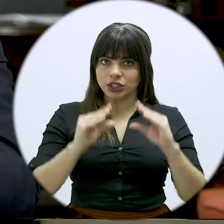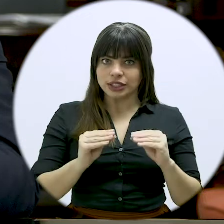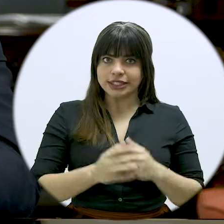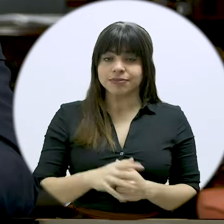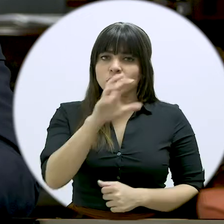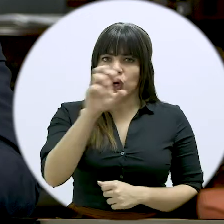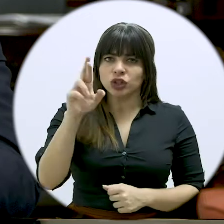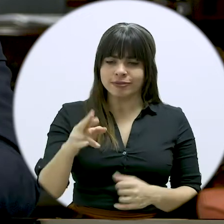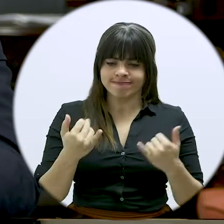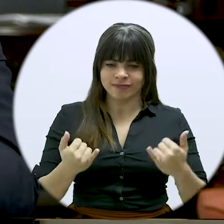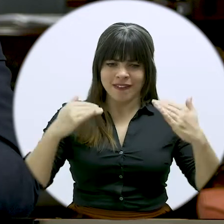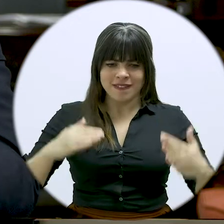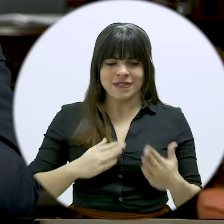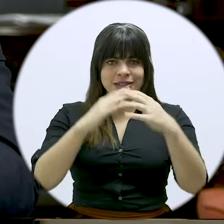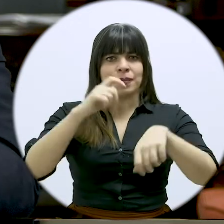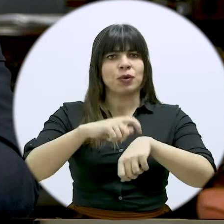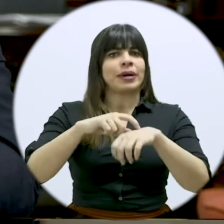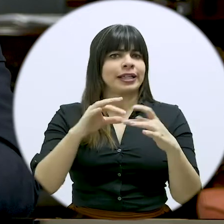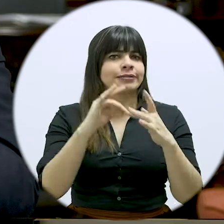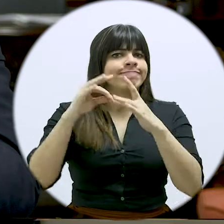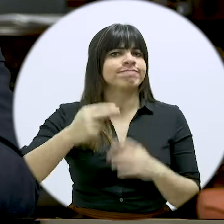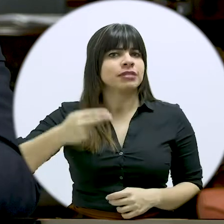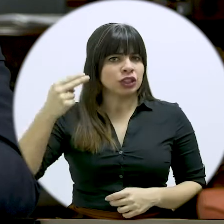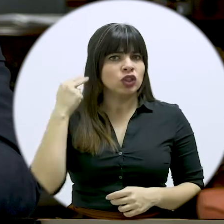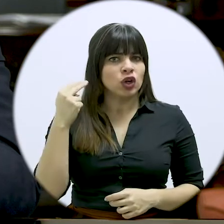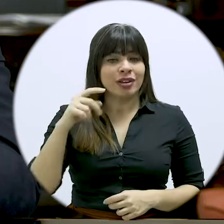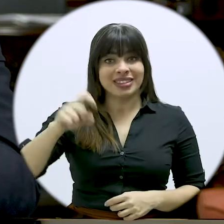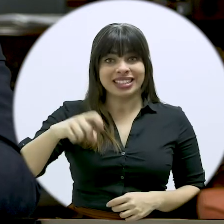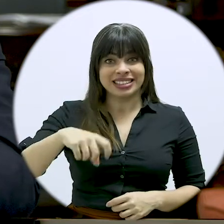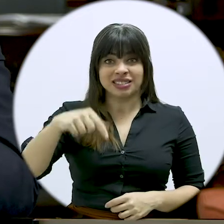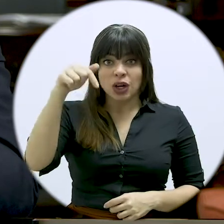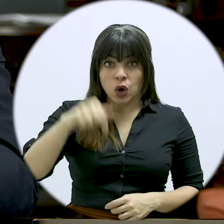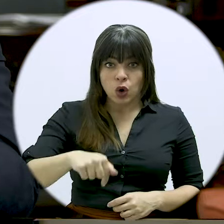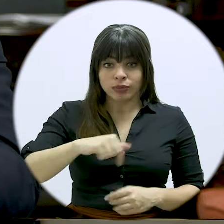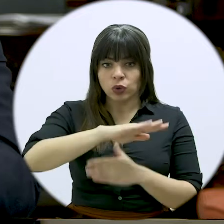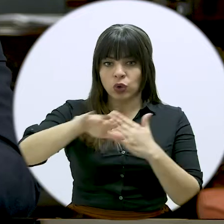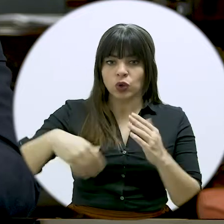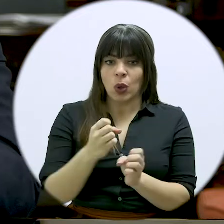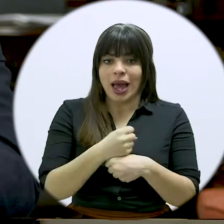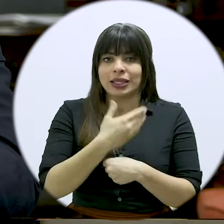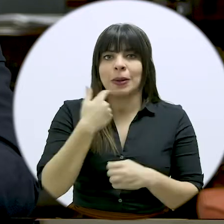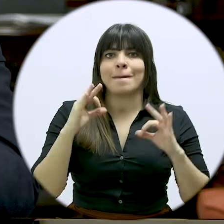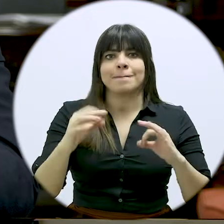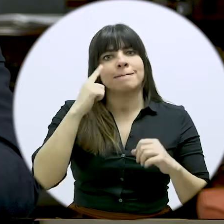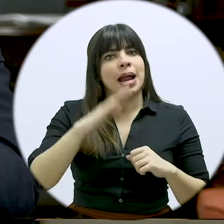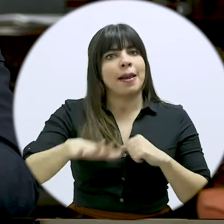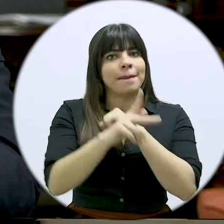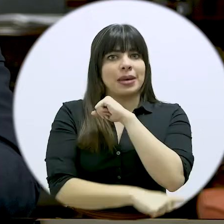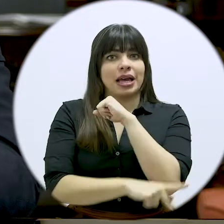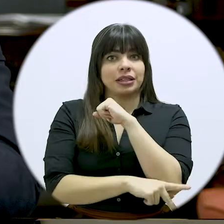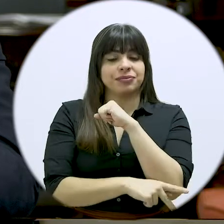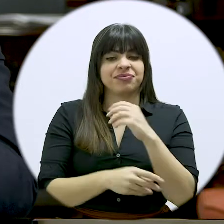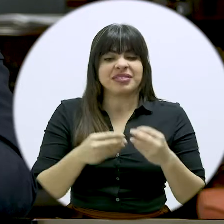Costa Buenas noches. Costa Rica enfrenta un momento extraordinario en su historia y requiere que hoy hagamos lo mejor por nuestro país.